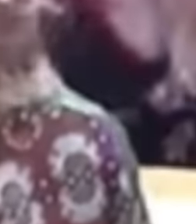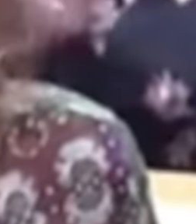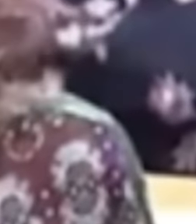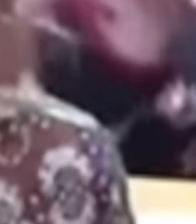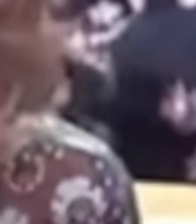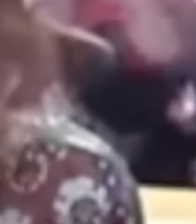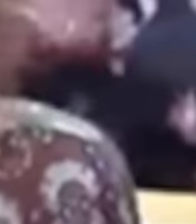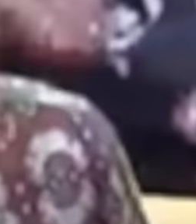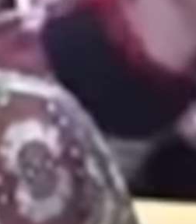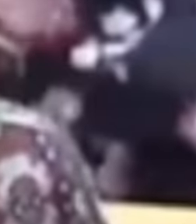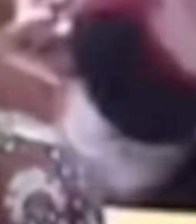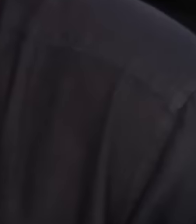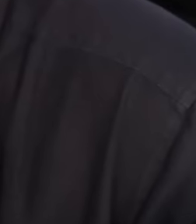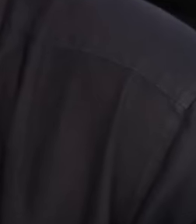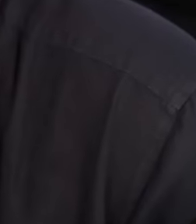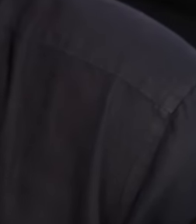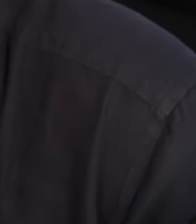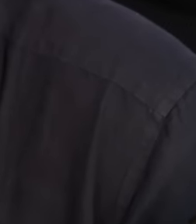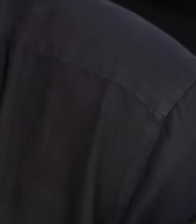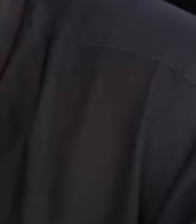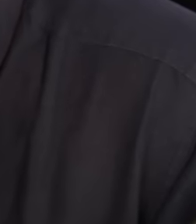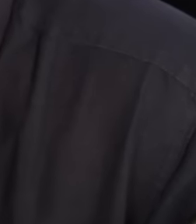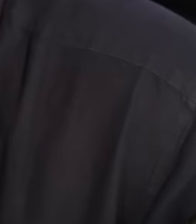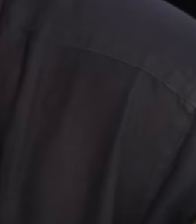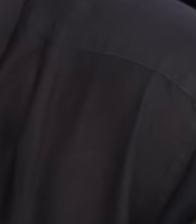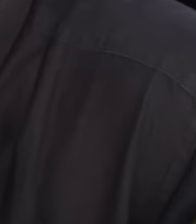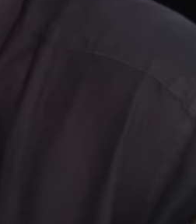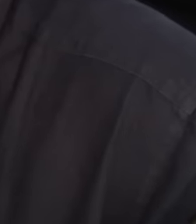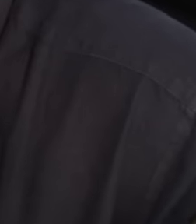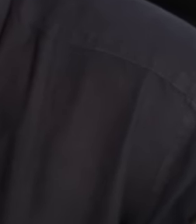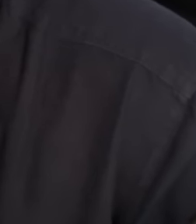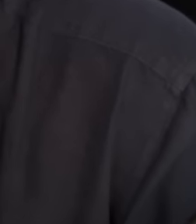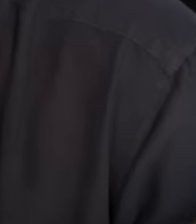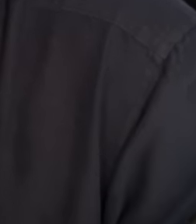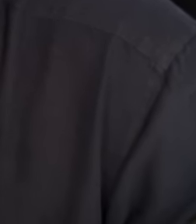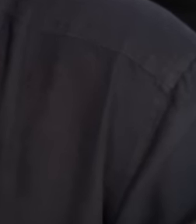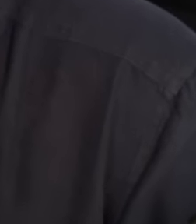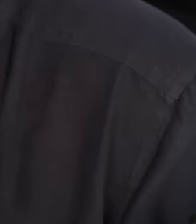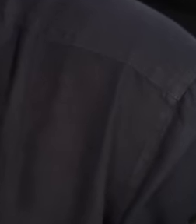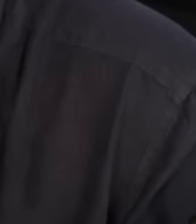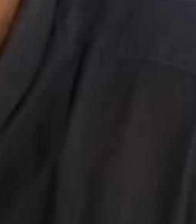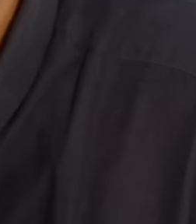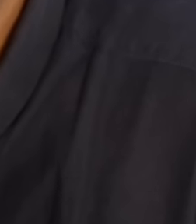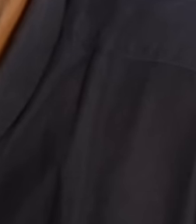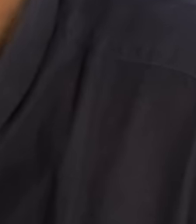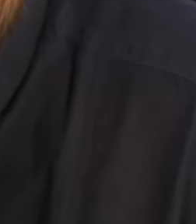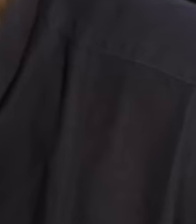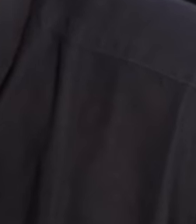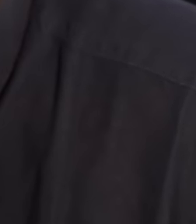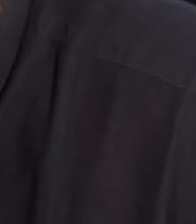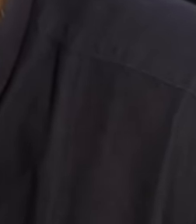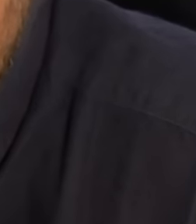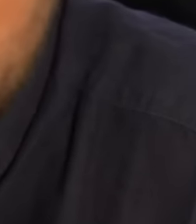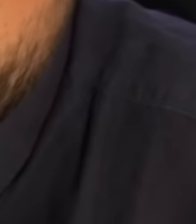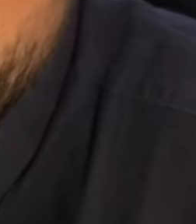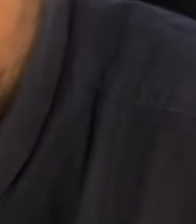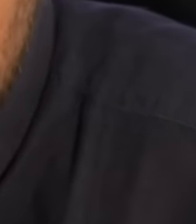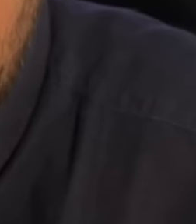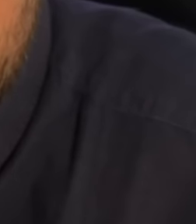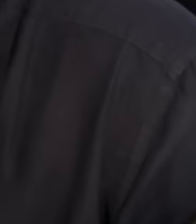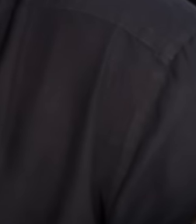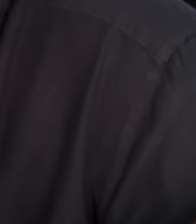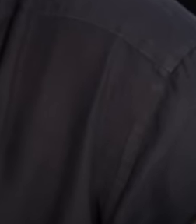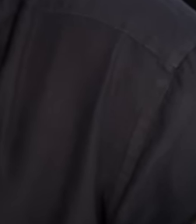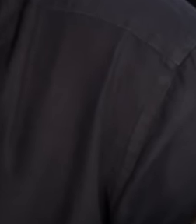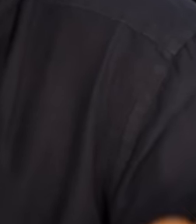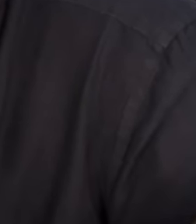Partido Popular y Vox son bulo, fango y demás. Pero amigos, a la ministra le volvía a ocurrir lo que ya le ha ocurrido en bastantes